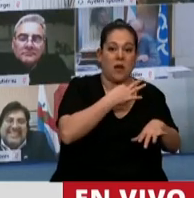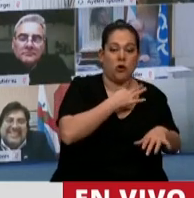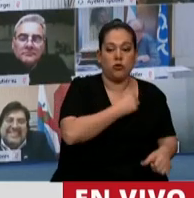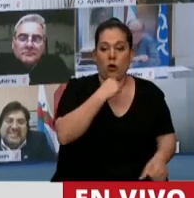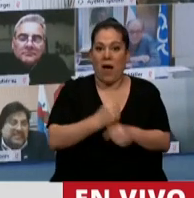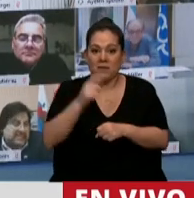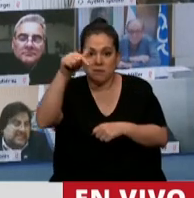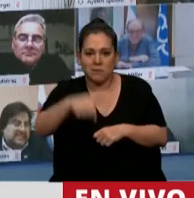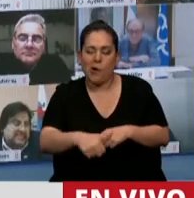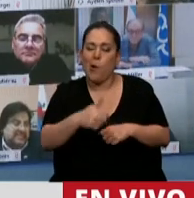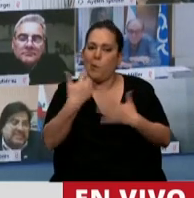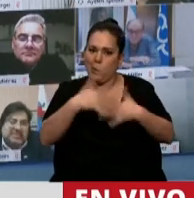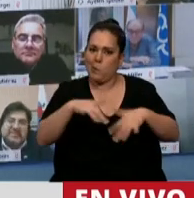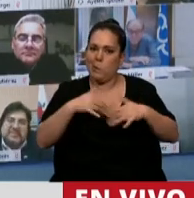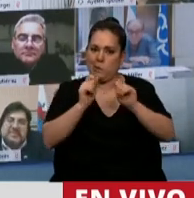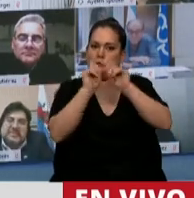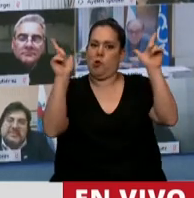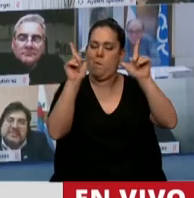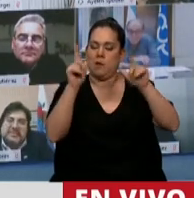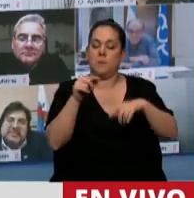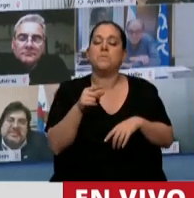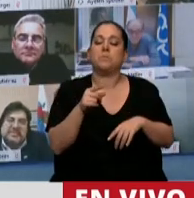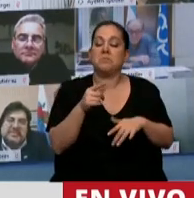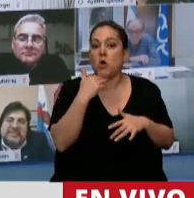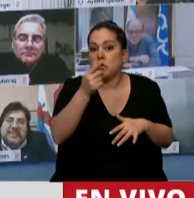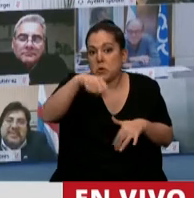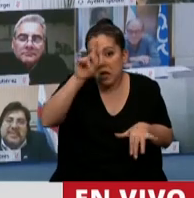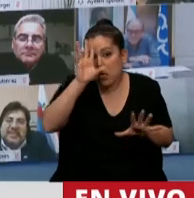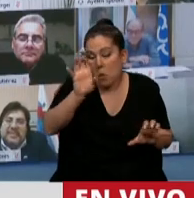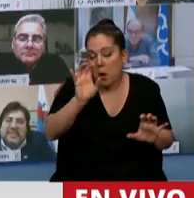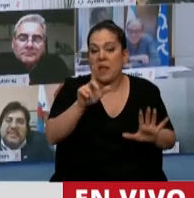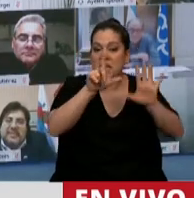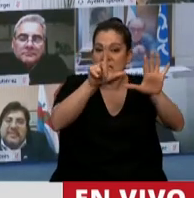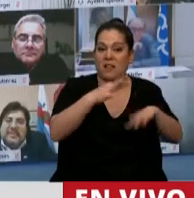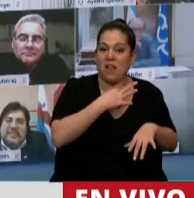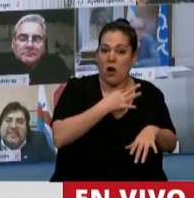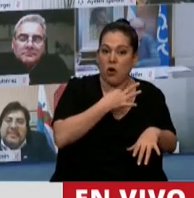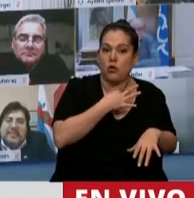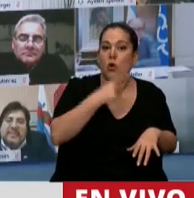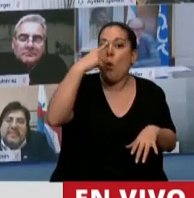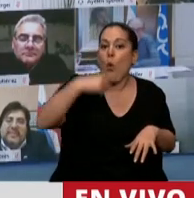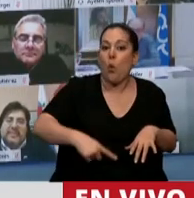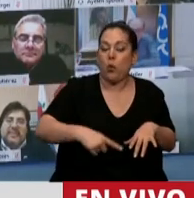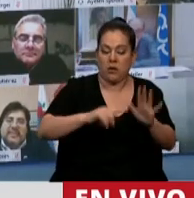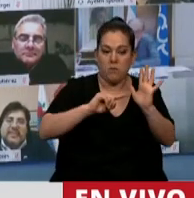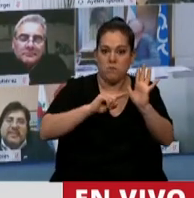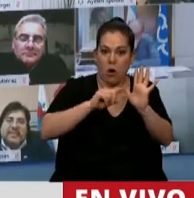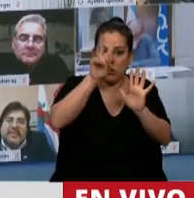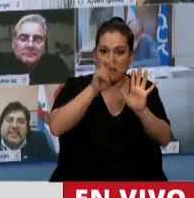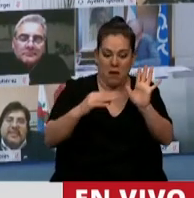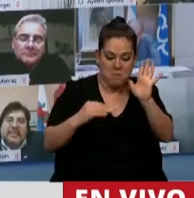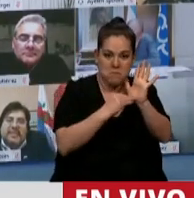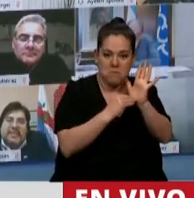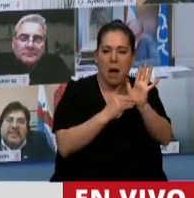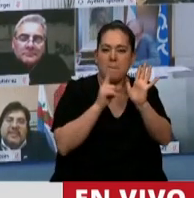sorpresivos. El primero de todos fue el 7 de agosto, no sé si ustedes recuerdan que se iba a tratar como último punto esta ley que la propiciábamos